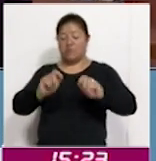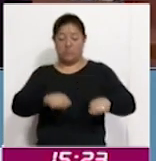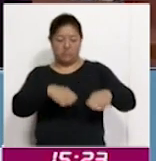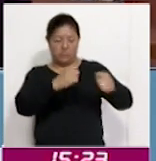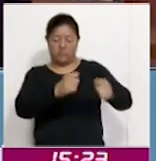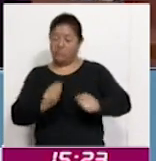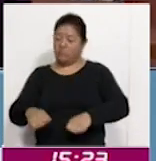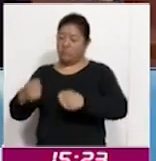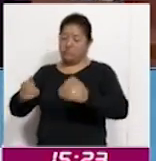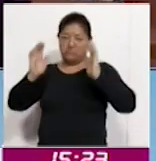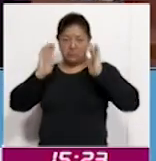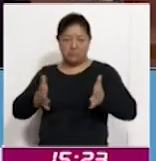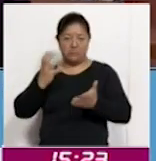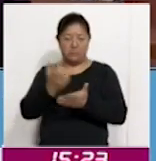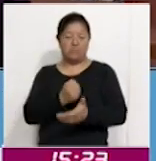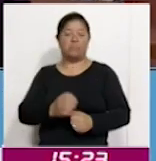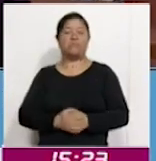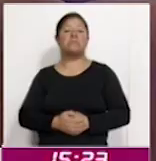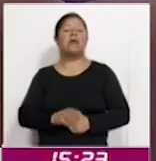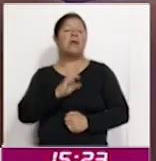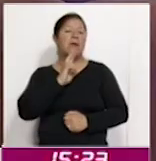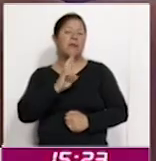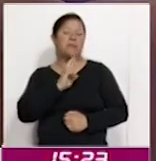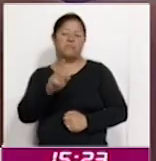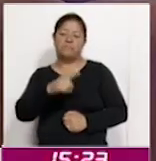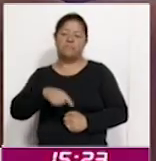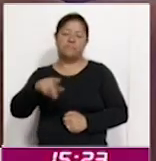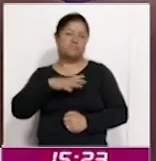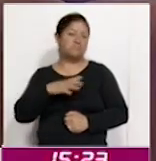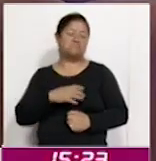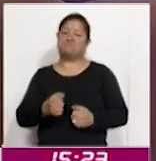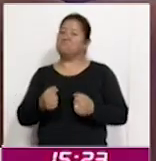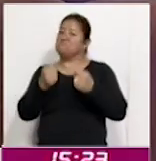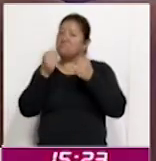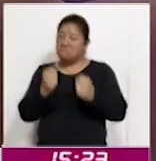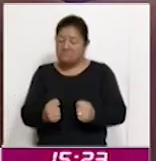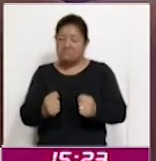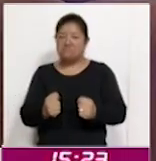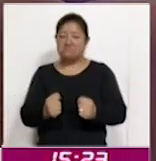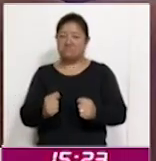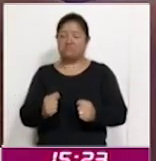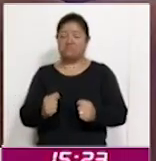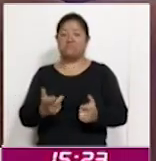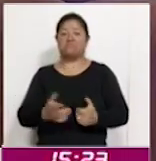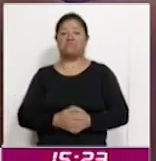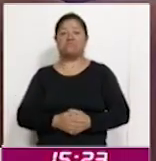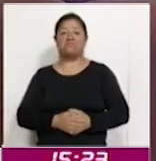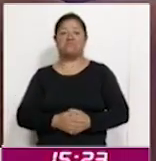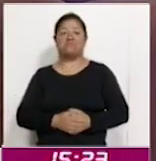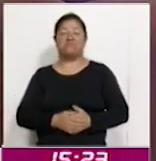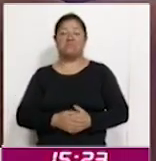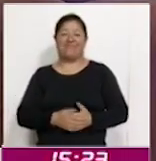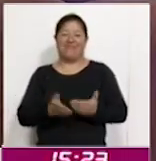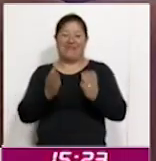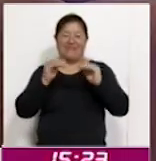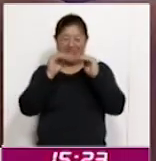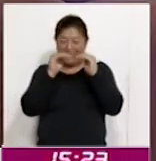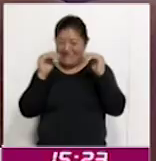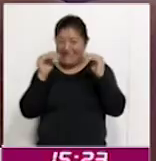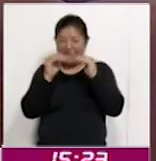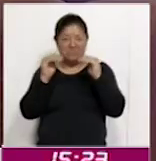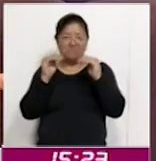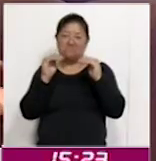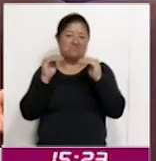ganador. Pues los resultados preliminares, la votación es cotundente, pues no hay alguna, ¿cómo se